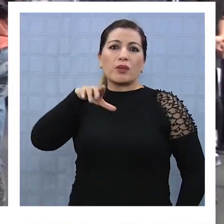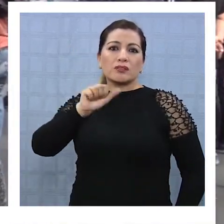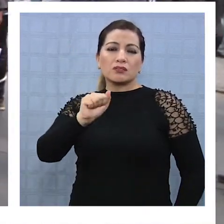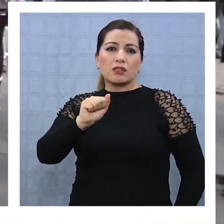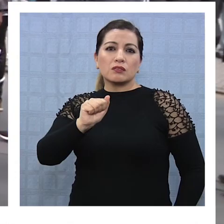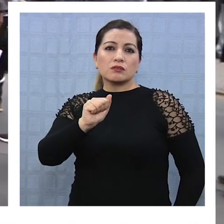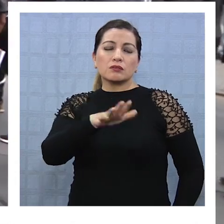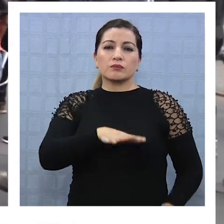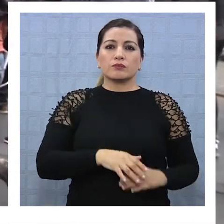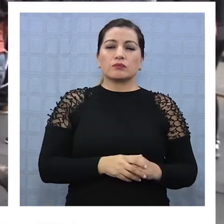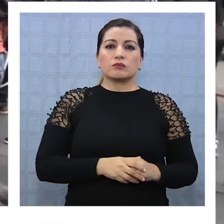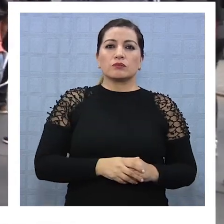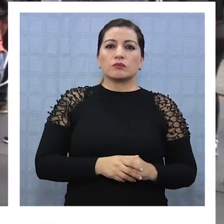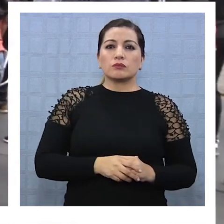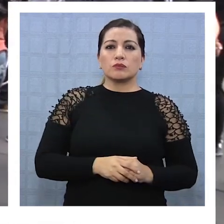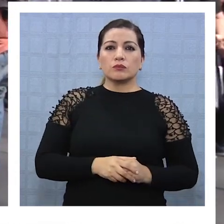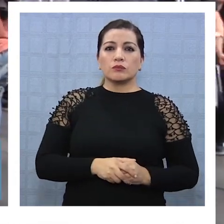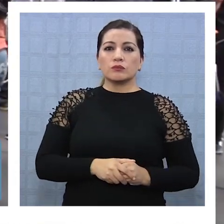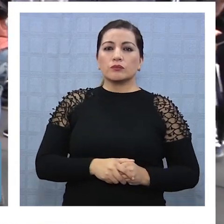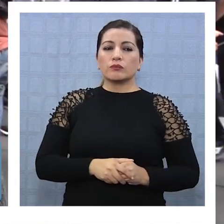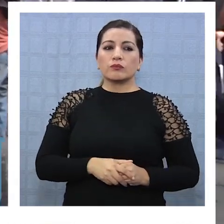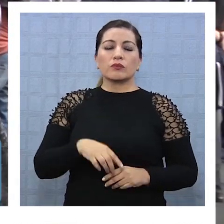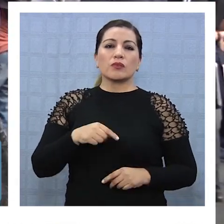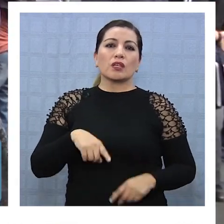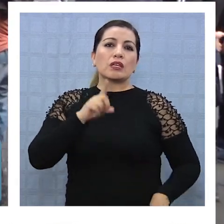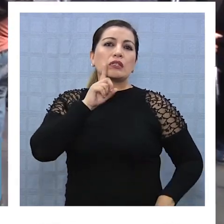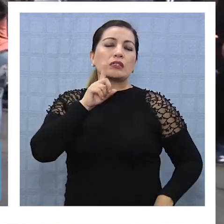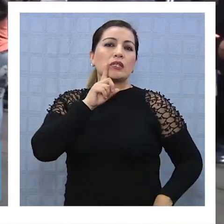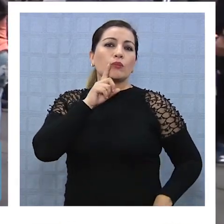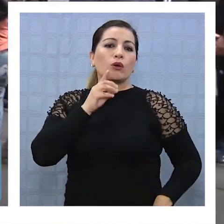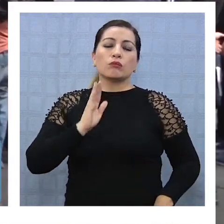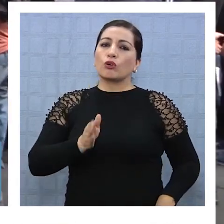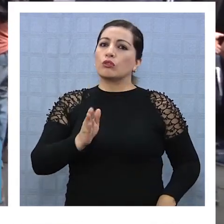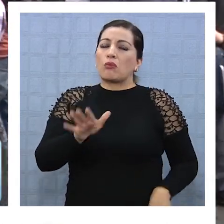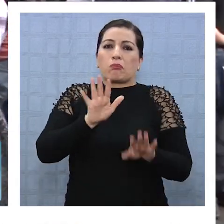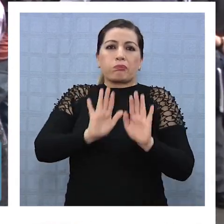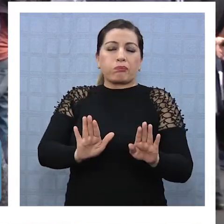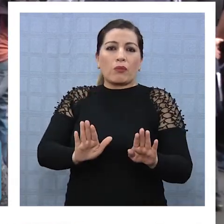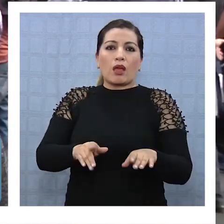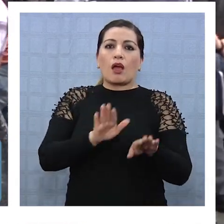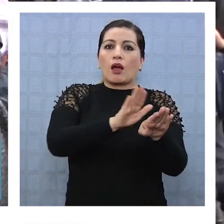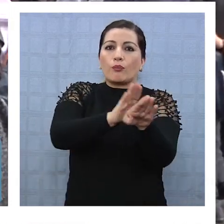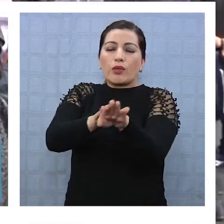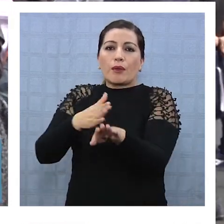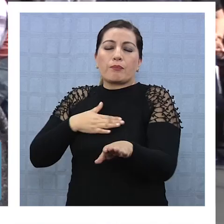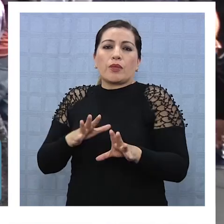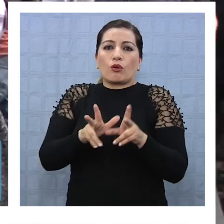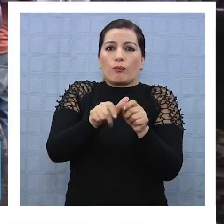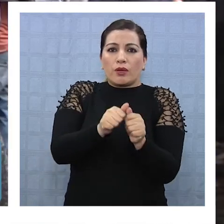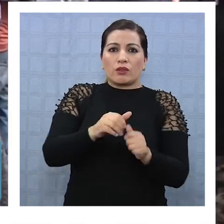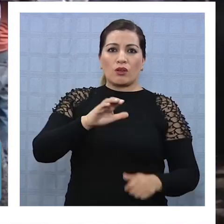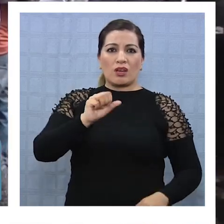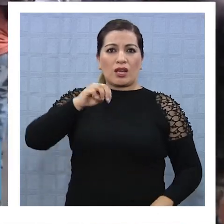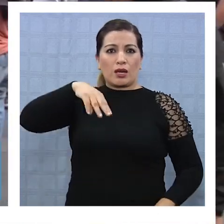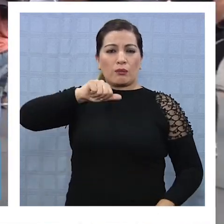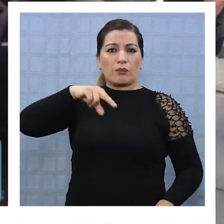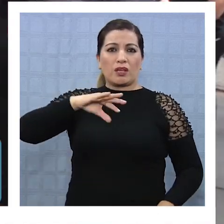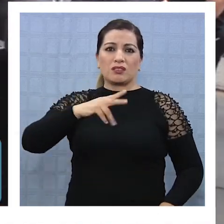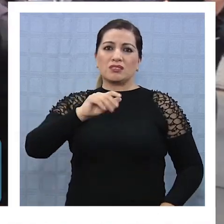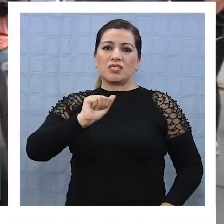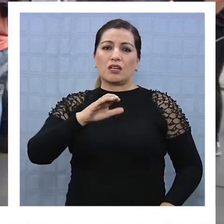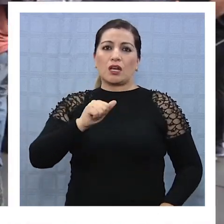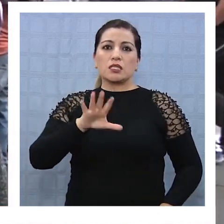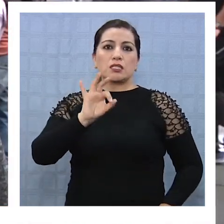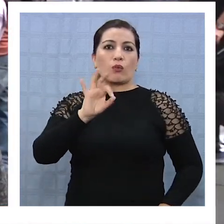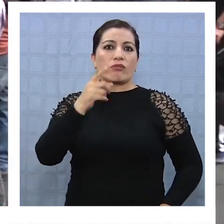sindicato Citrinave adoptaron que teníamos que seguir paralizados y apoyaron a nuestros compañeros de Gamanchaca que llevan